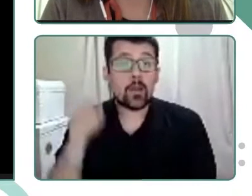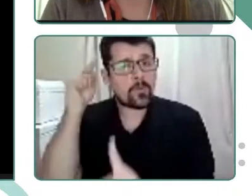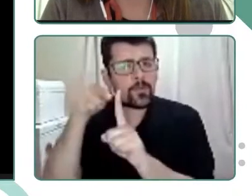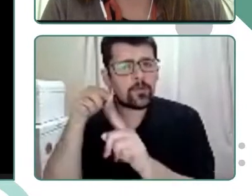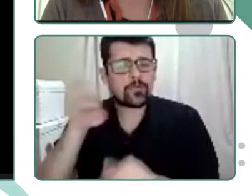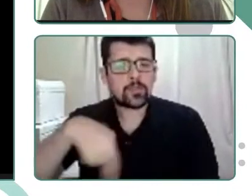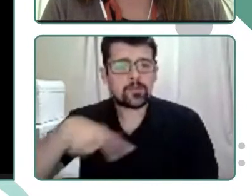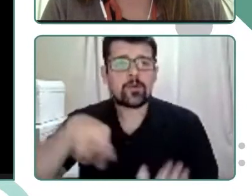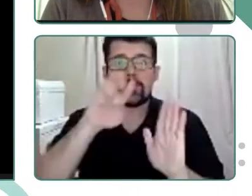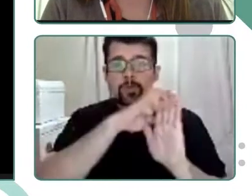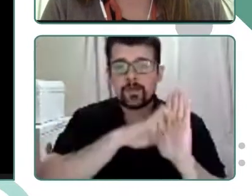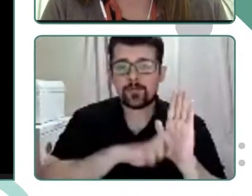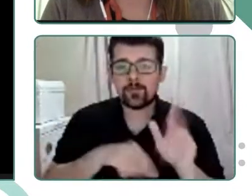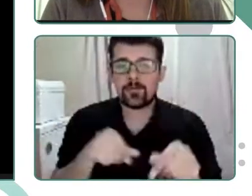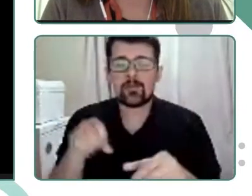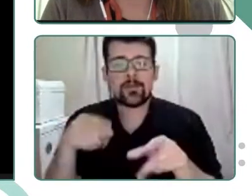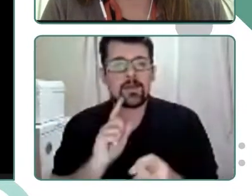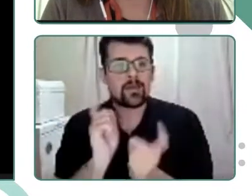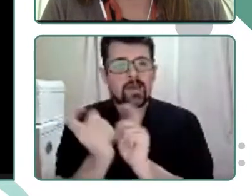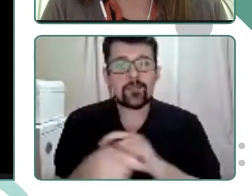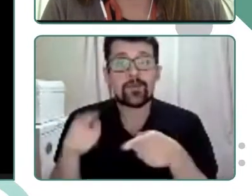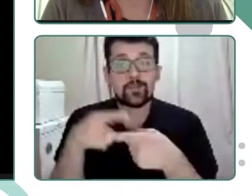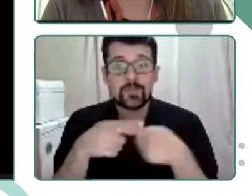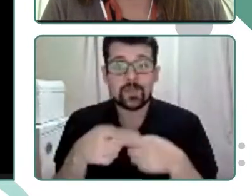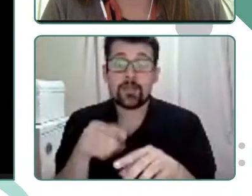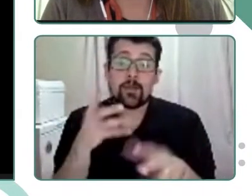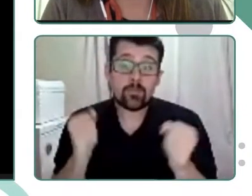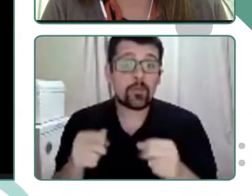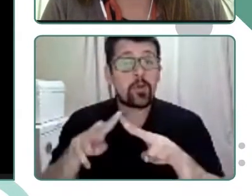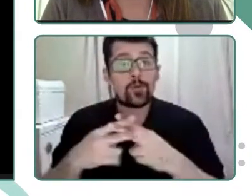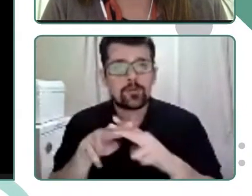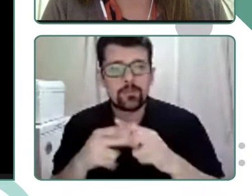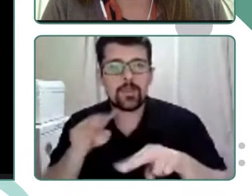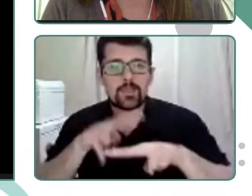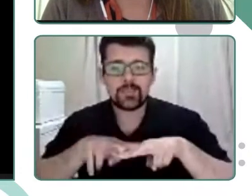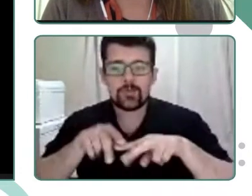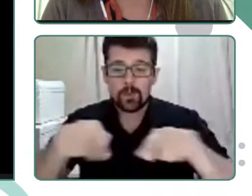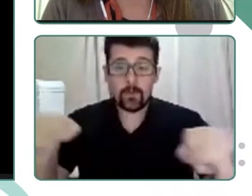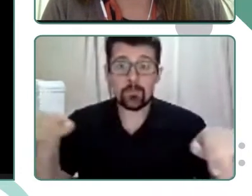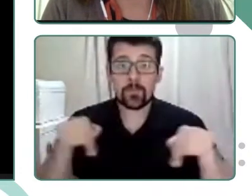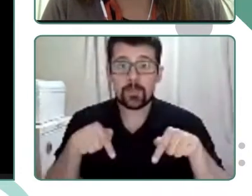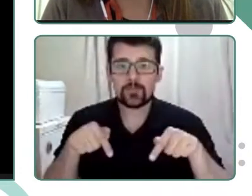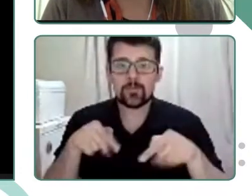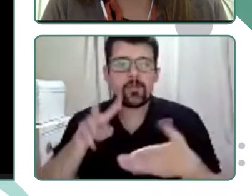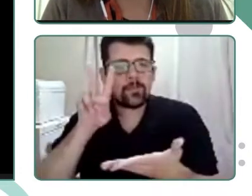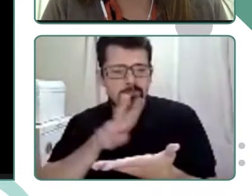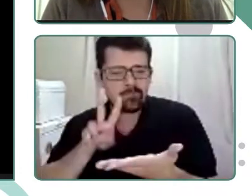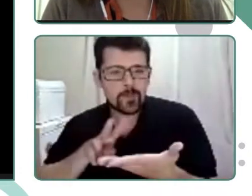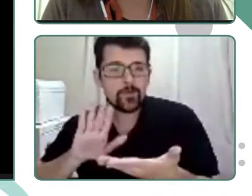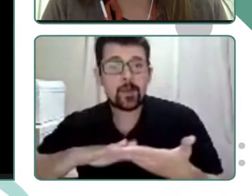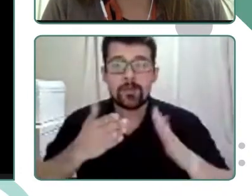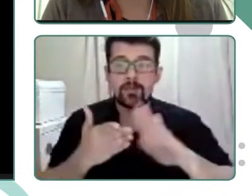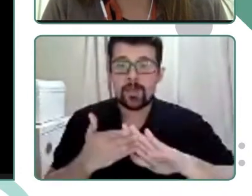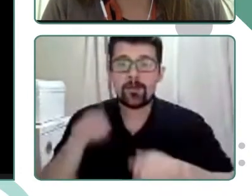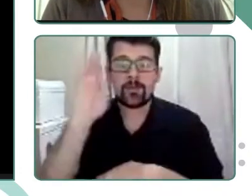la aplicación de un modelo de innovación social que hemos diseñado para generar un espacio lector comunitario en